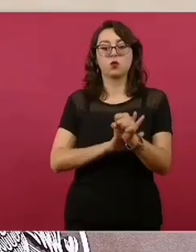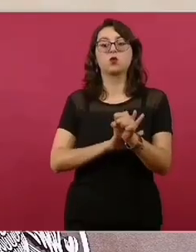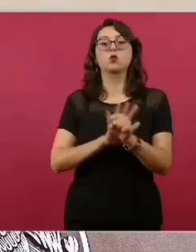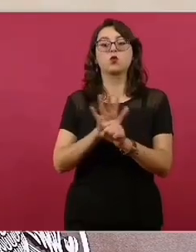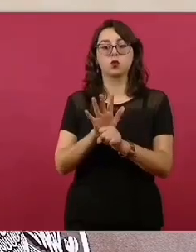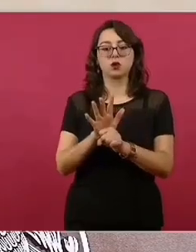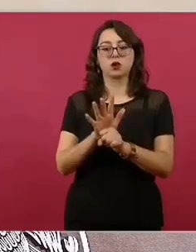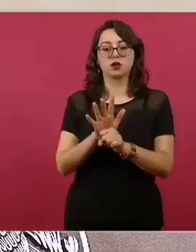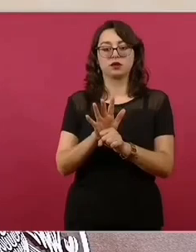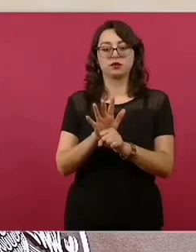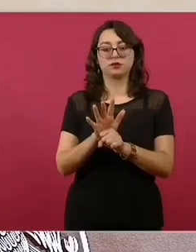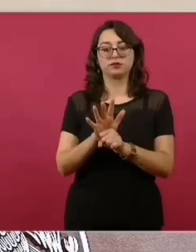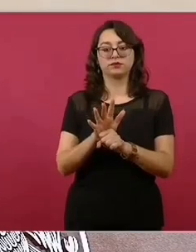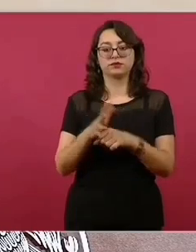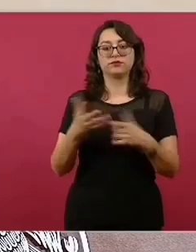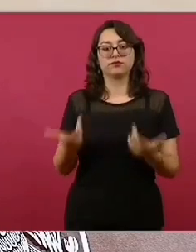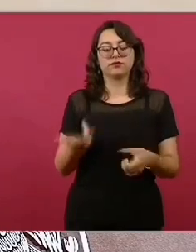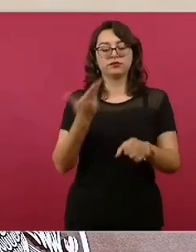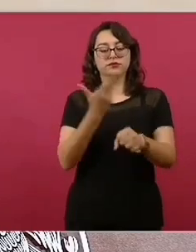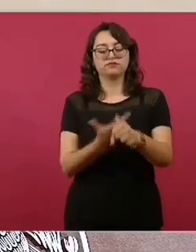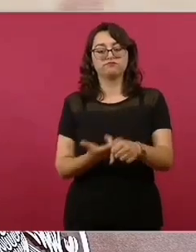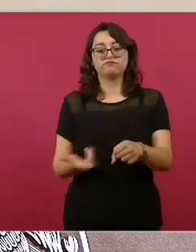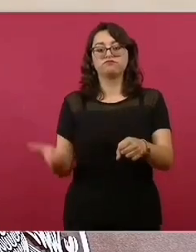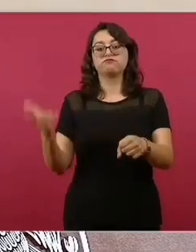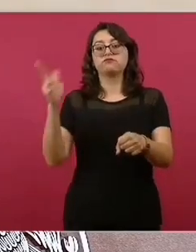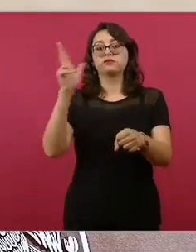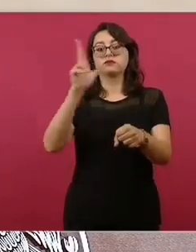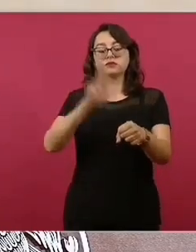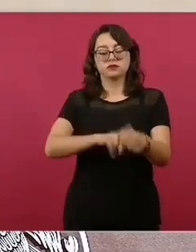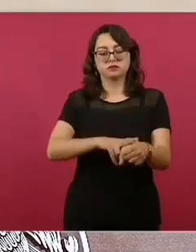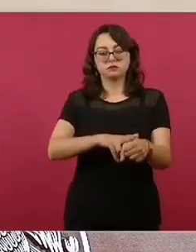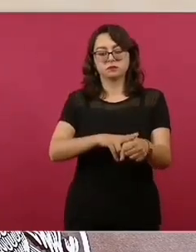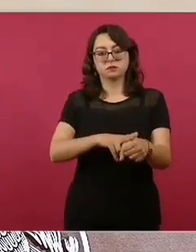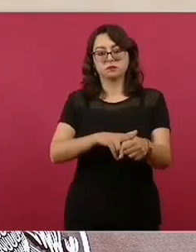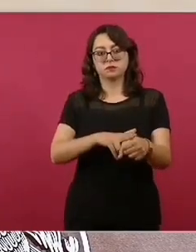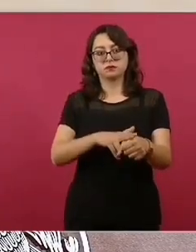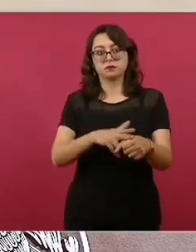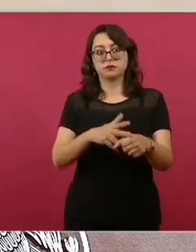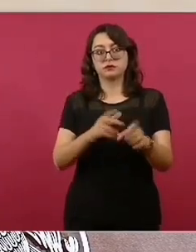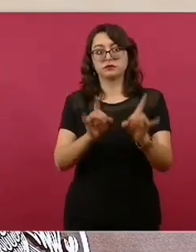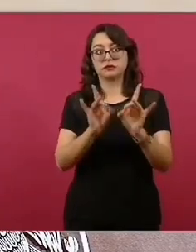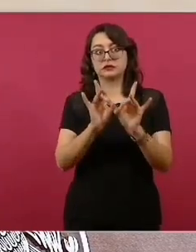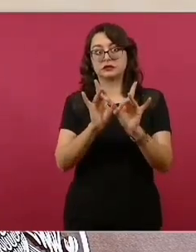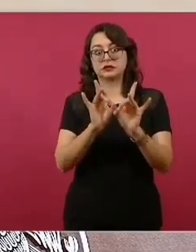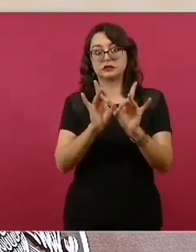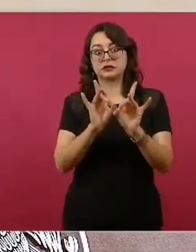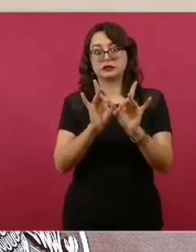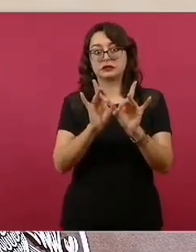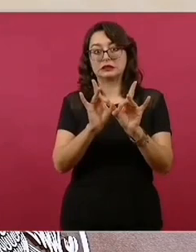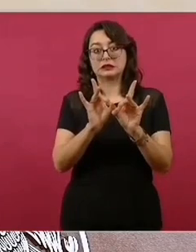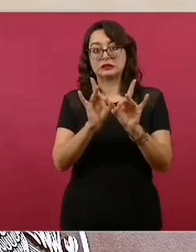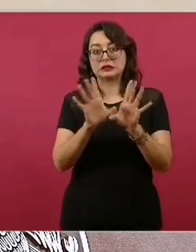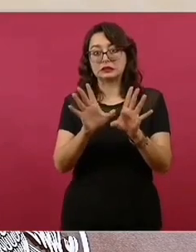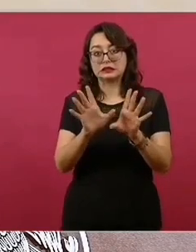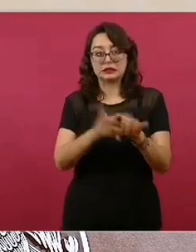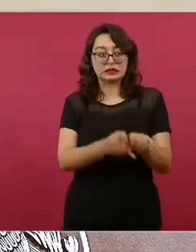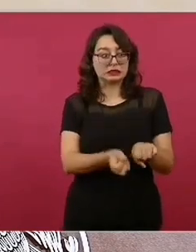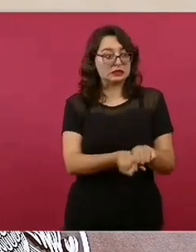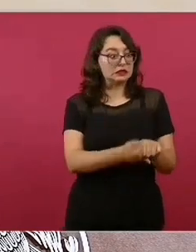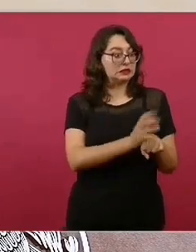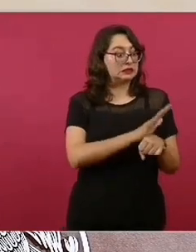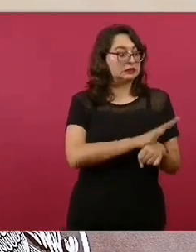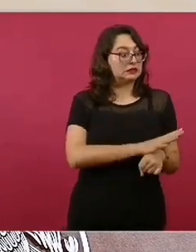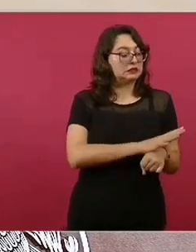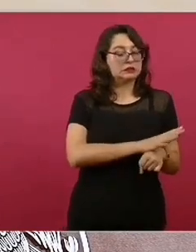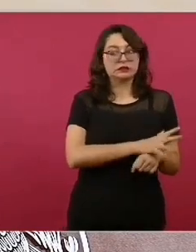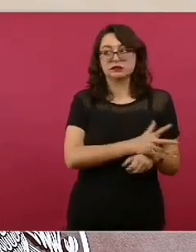capacidad de reconversión hospitalaria y adaptación de un sistema de salud que era muy precario, muy devastado, como